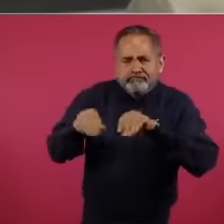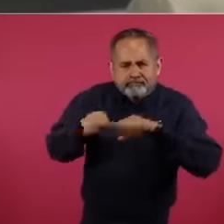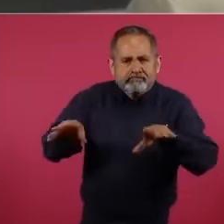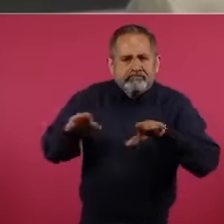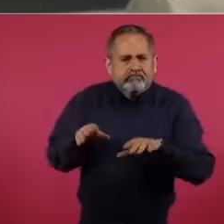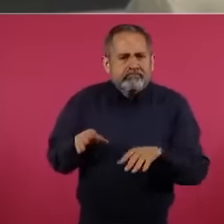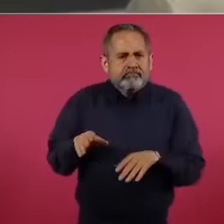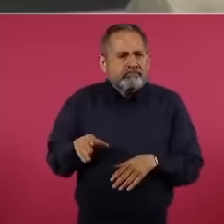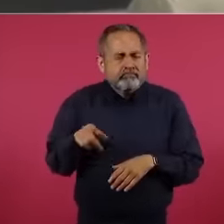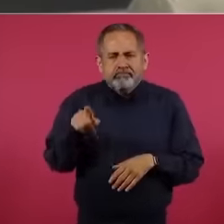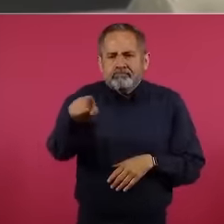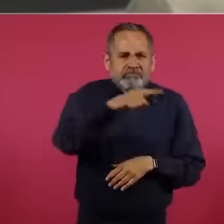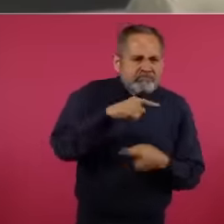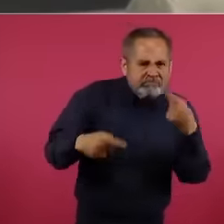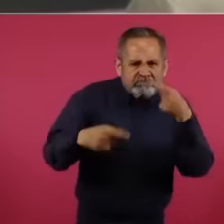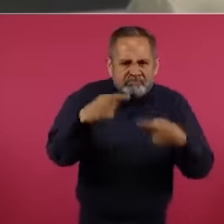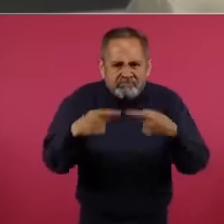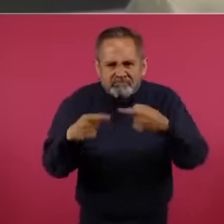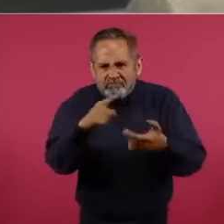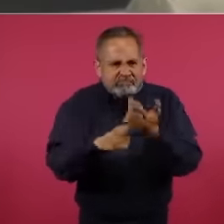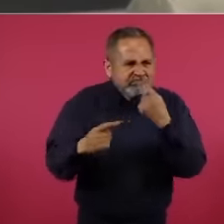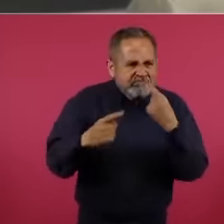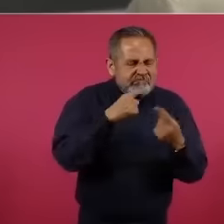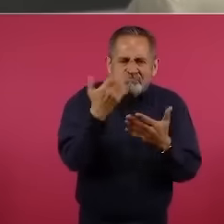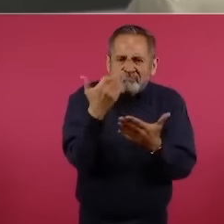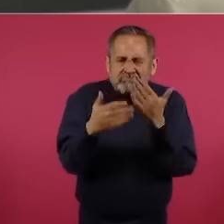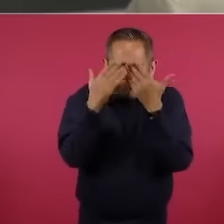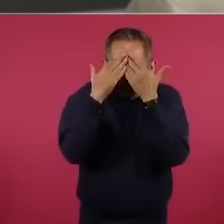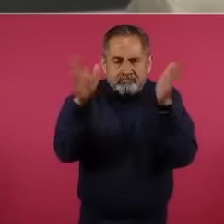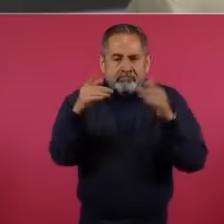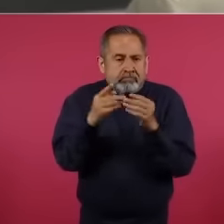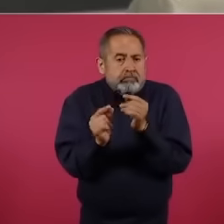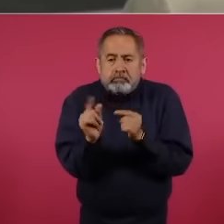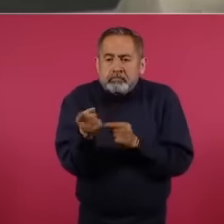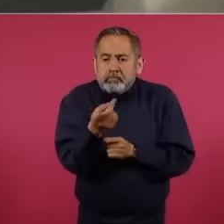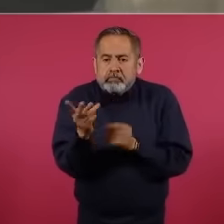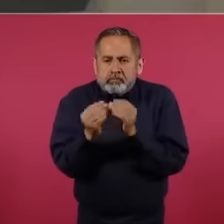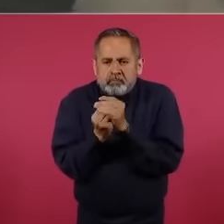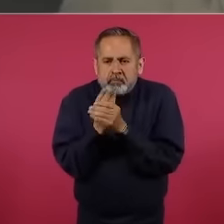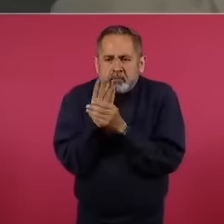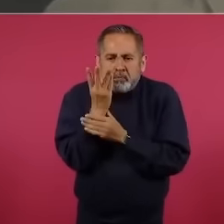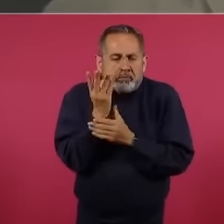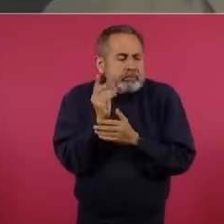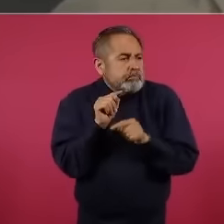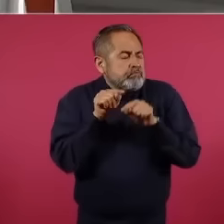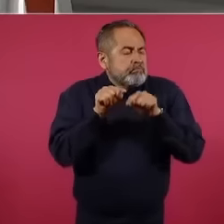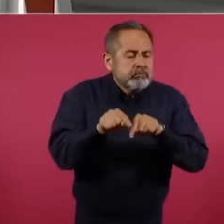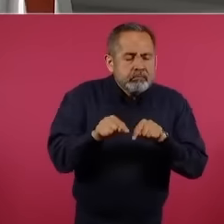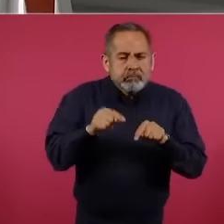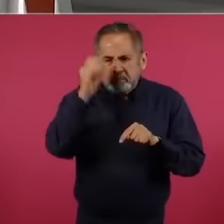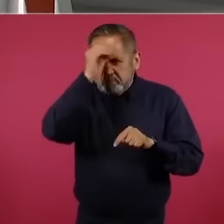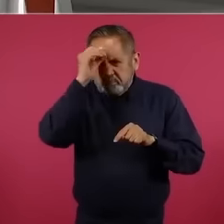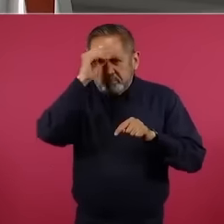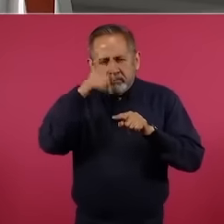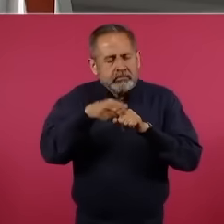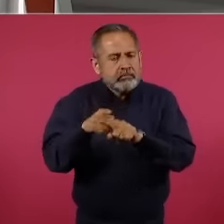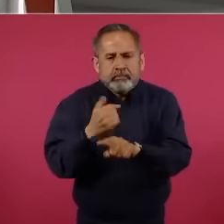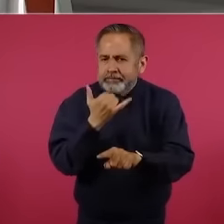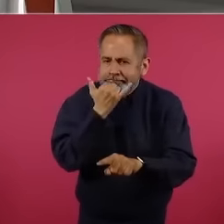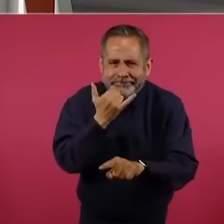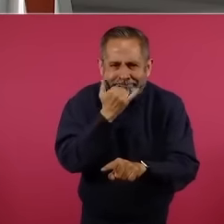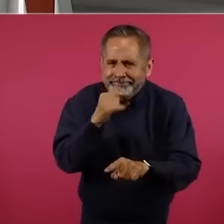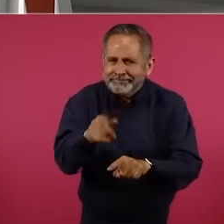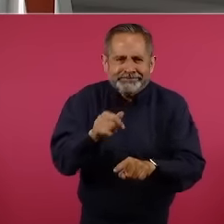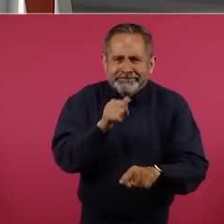Hay mucha disputa entre ellos, algunos de ellos están recién iniciados en las clases y están opinando de cosas que todavía